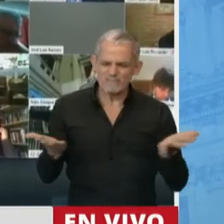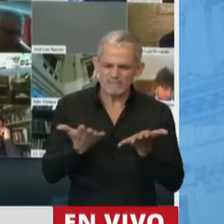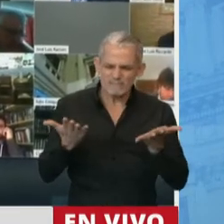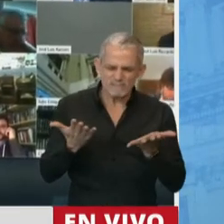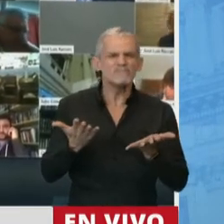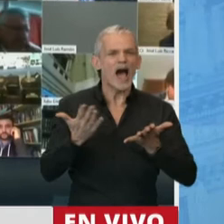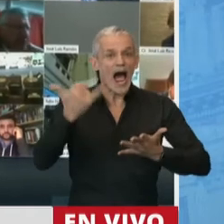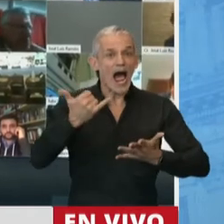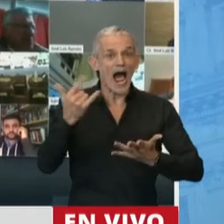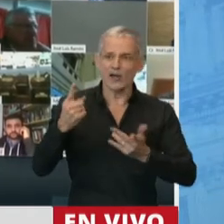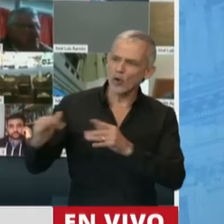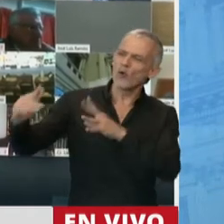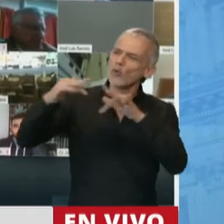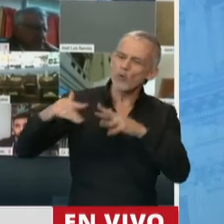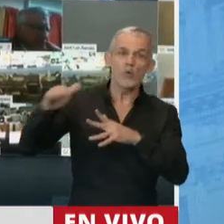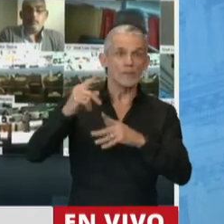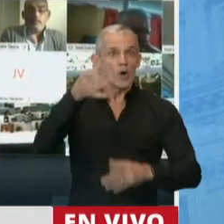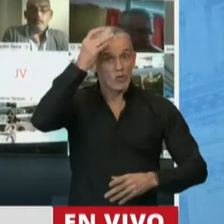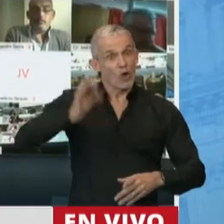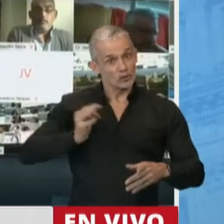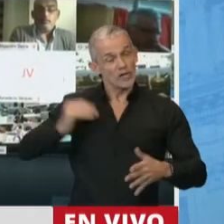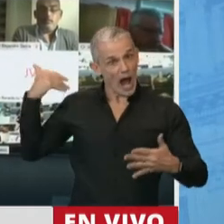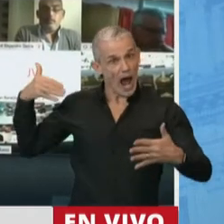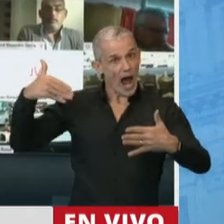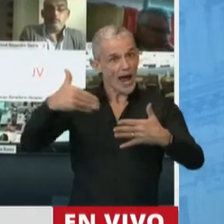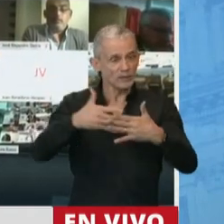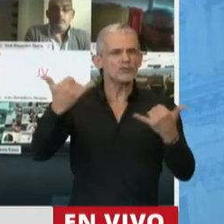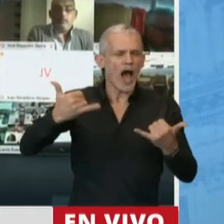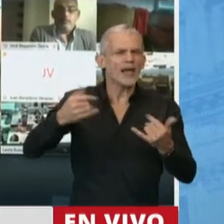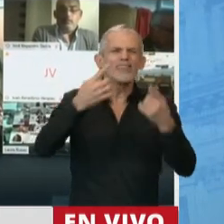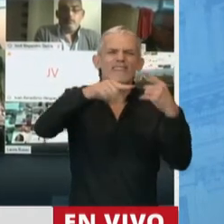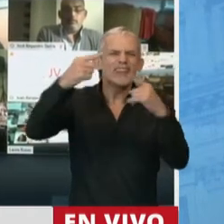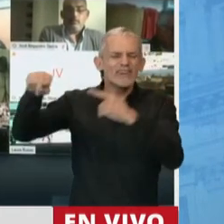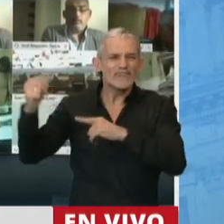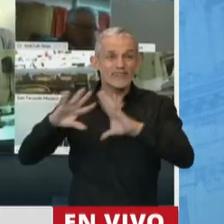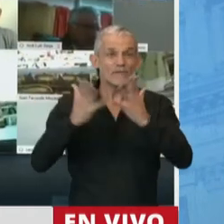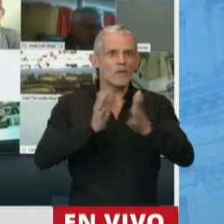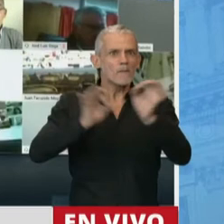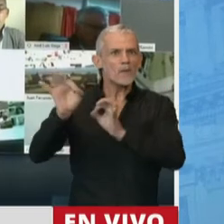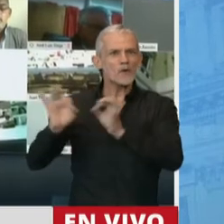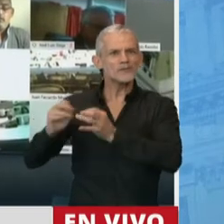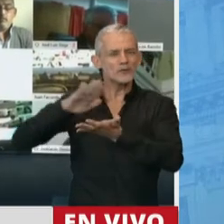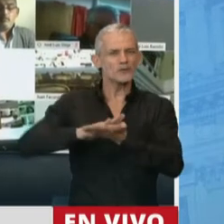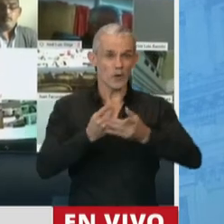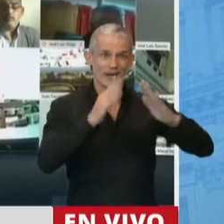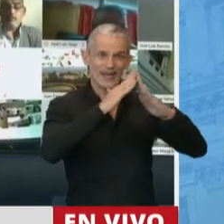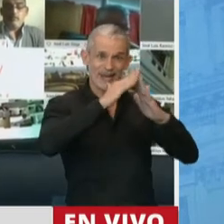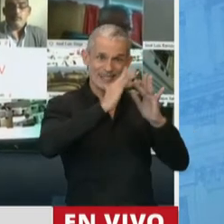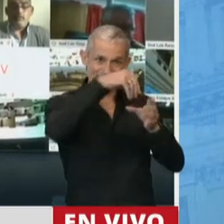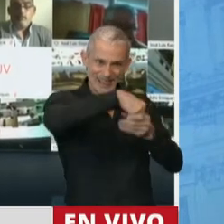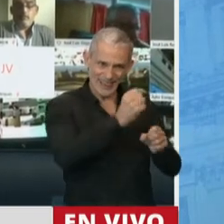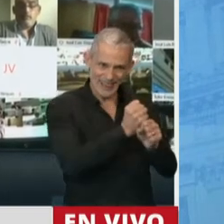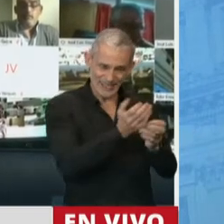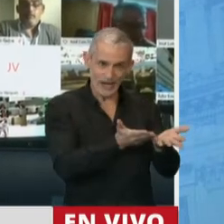un lado se habla de que hace más de 12 años existen distintos tipos de proyectos referidos al teletrabajo.